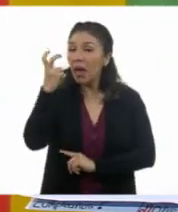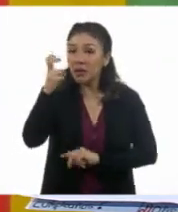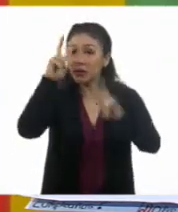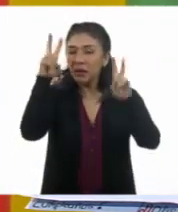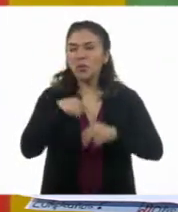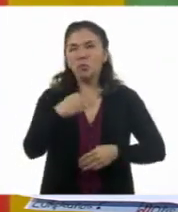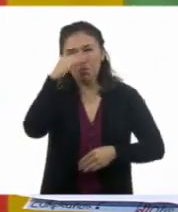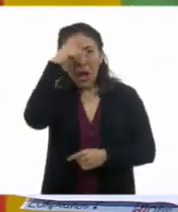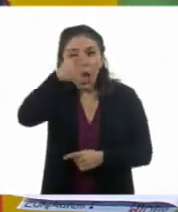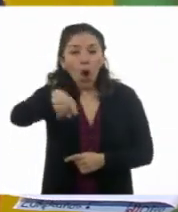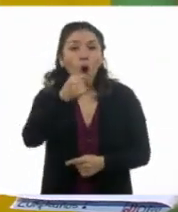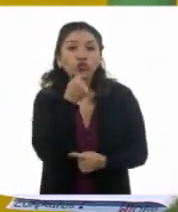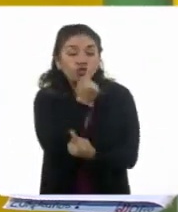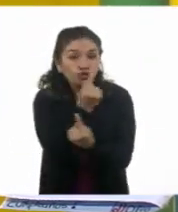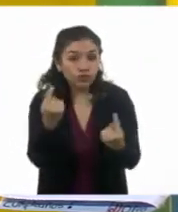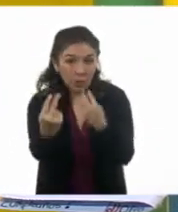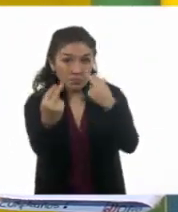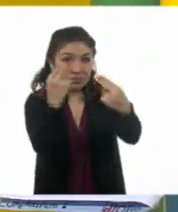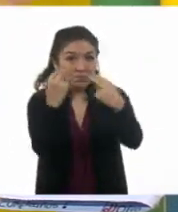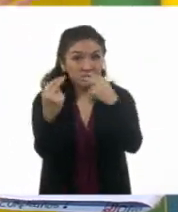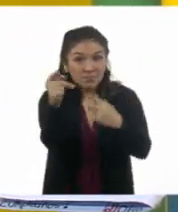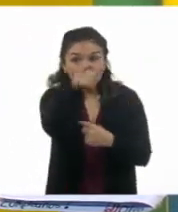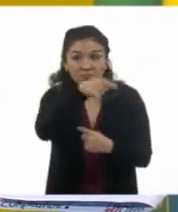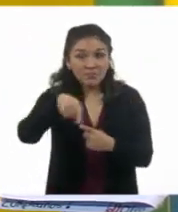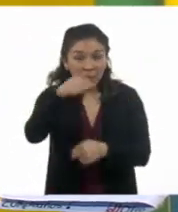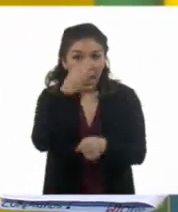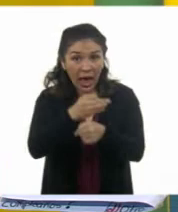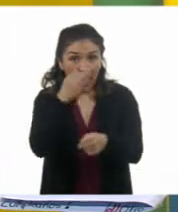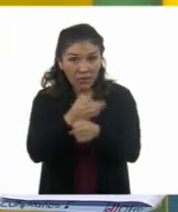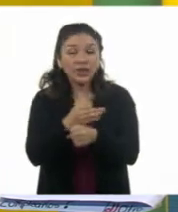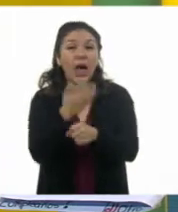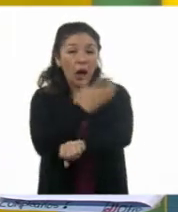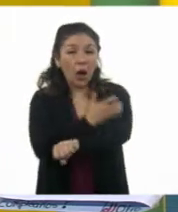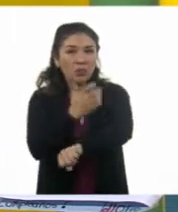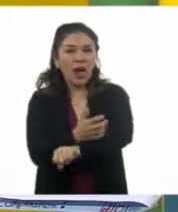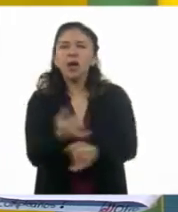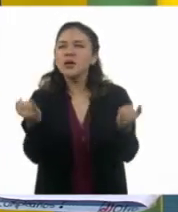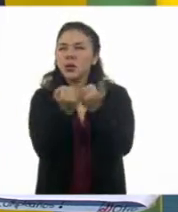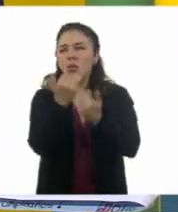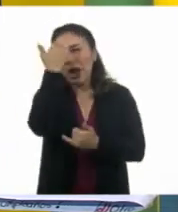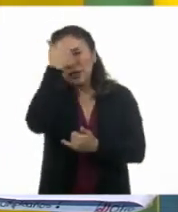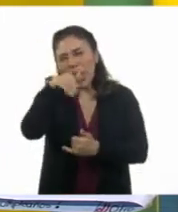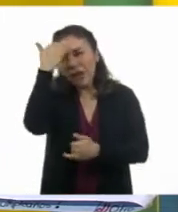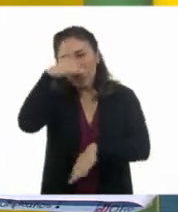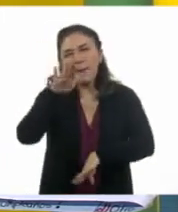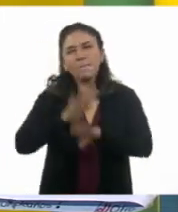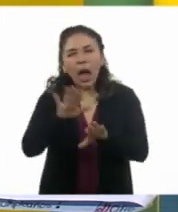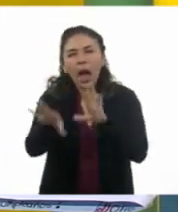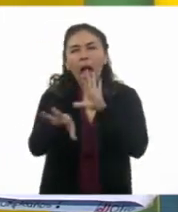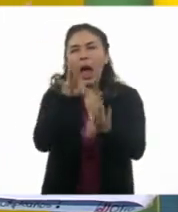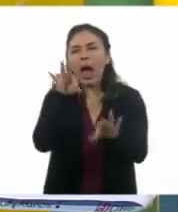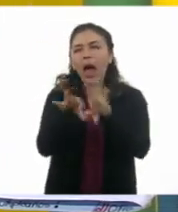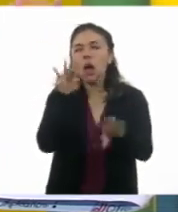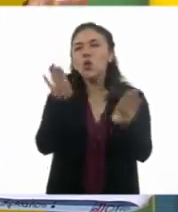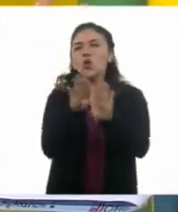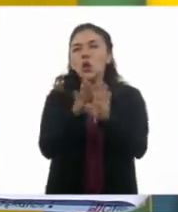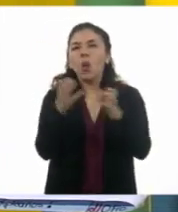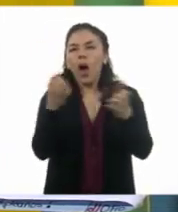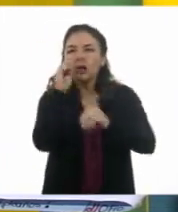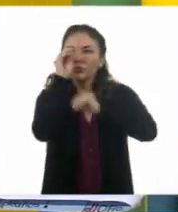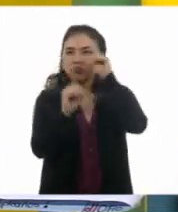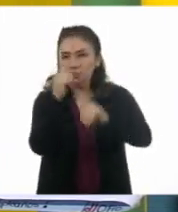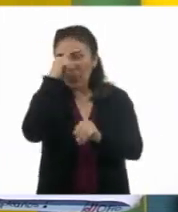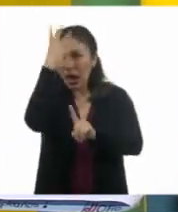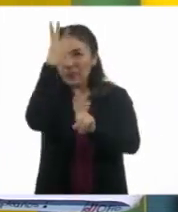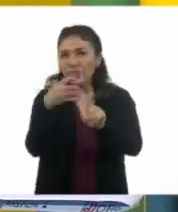Y estoy seguro que las niñas y los niños que están siguiendo esta clase con nosotros también ya tienen muchas más herramientas y datos para poder